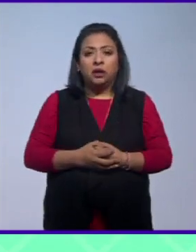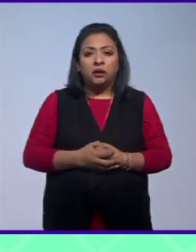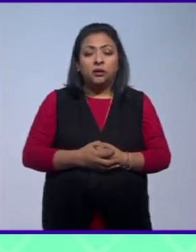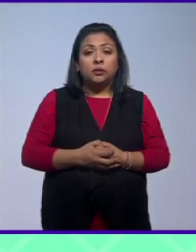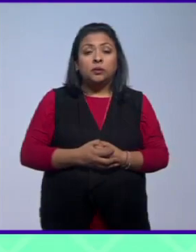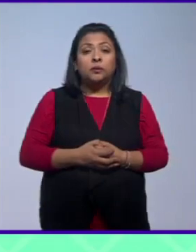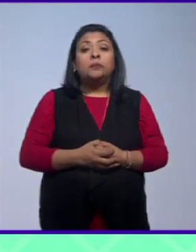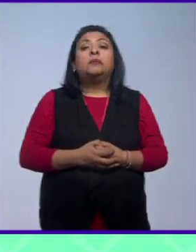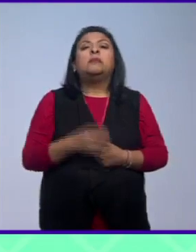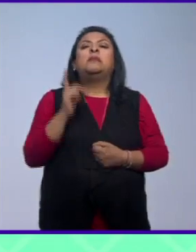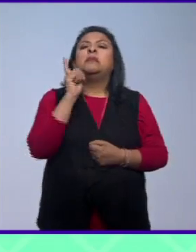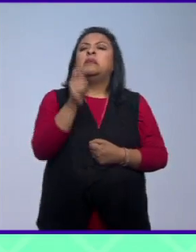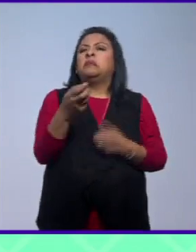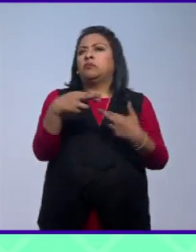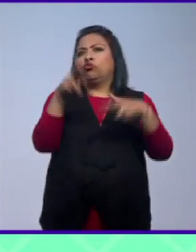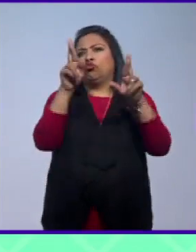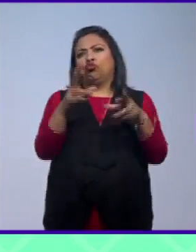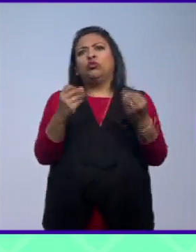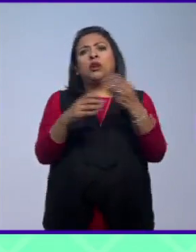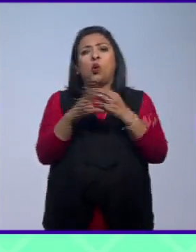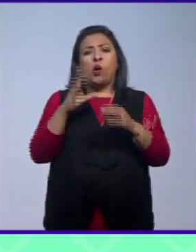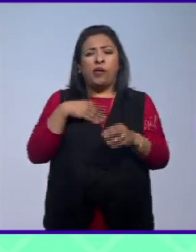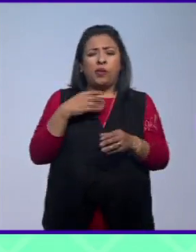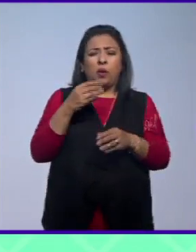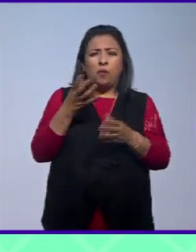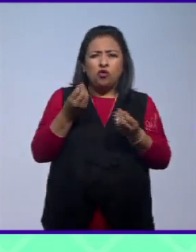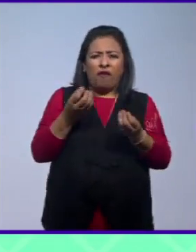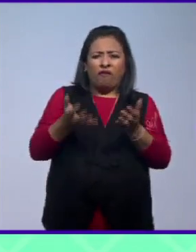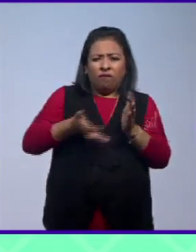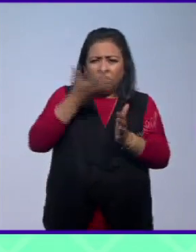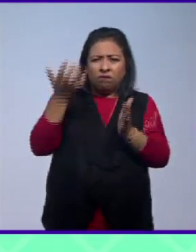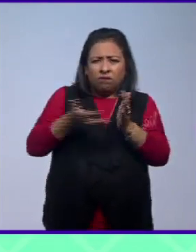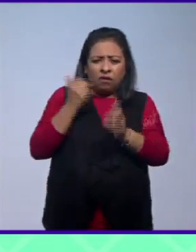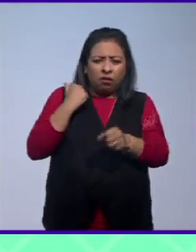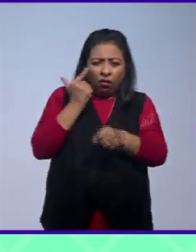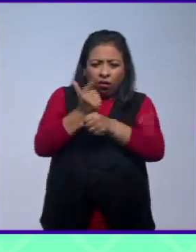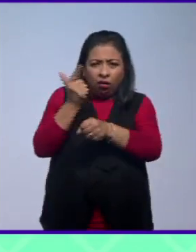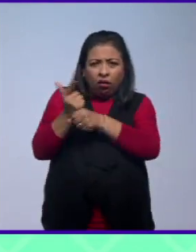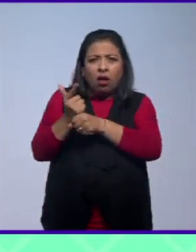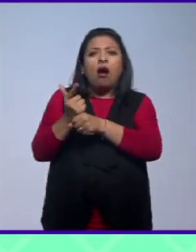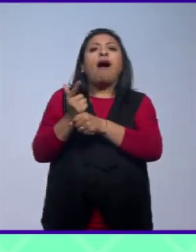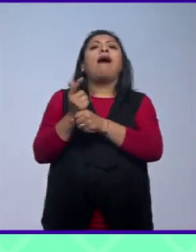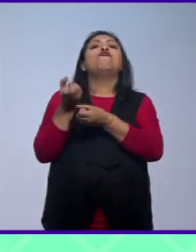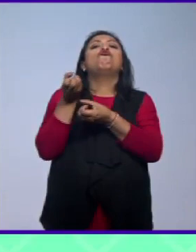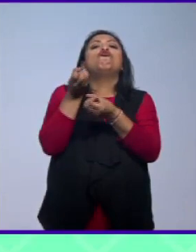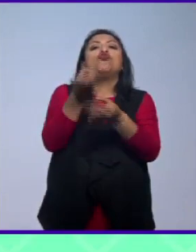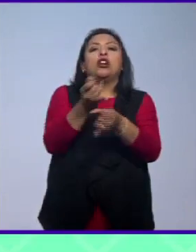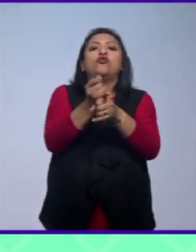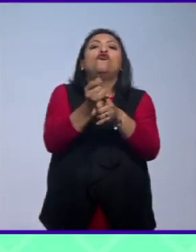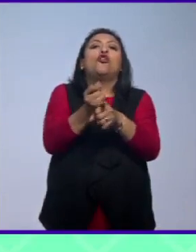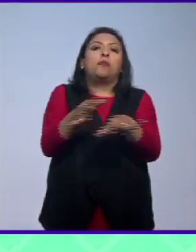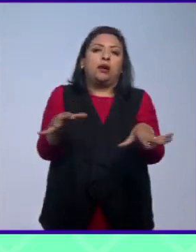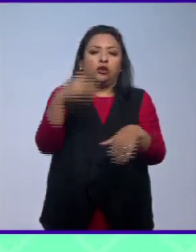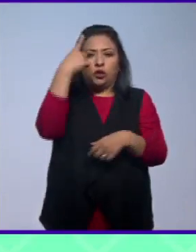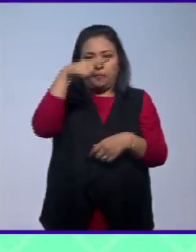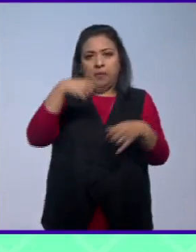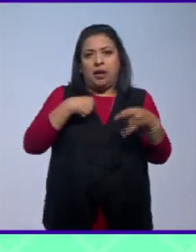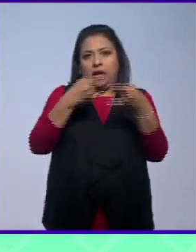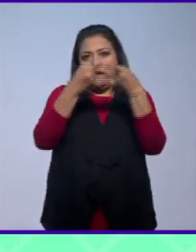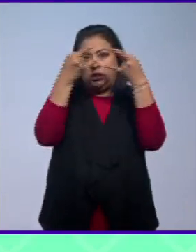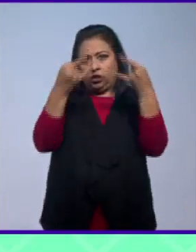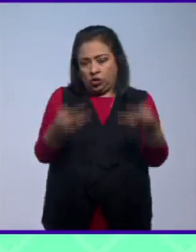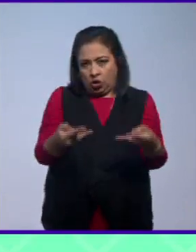y representa mucho porque cada excavación arqueológica aporta en mayor o en menor grado información para nuestra historia